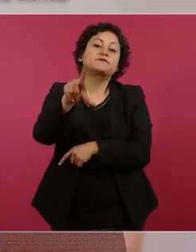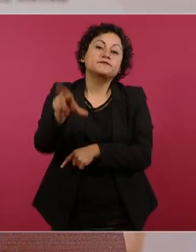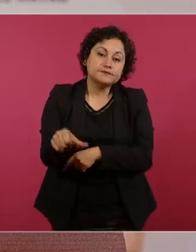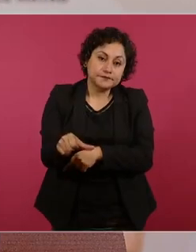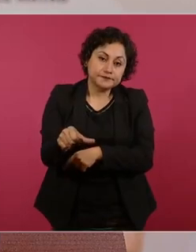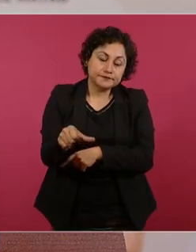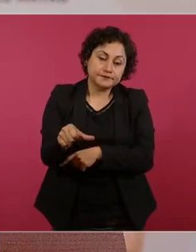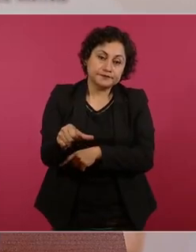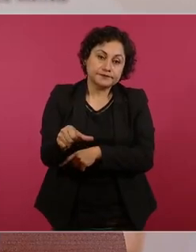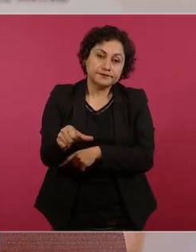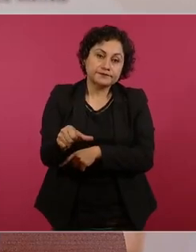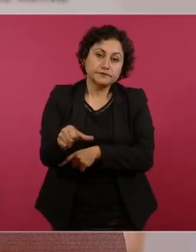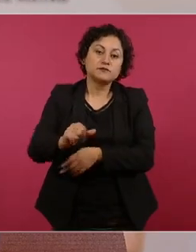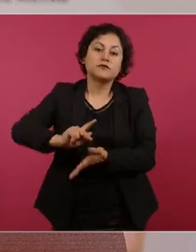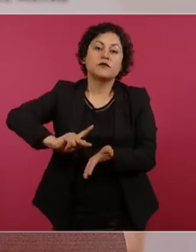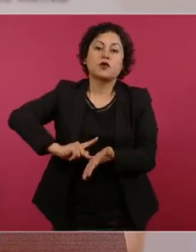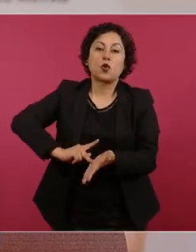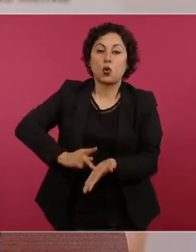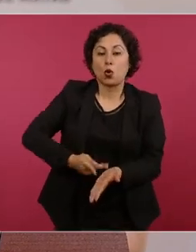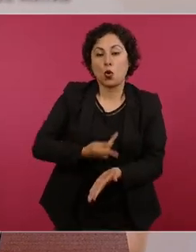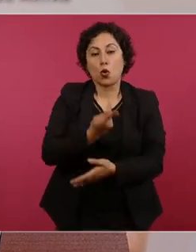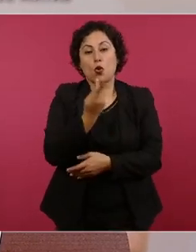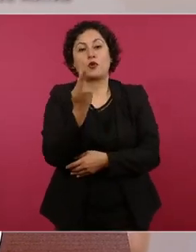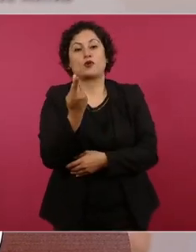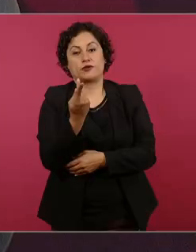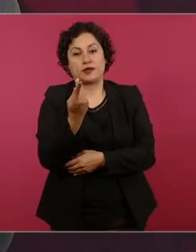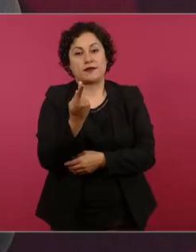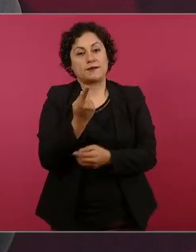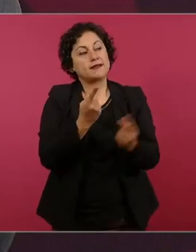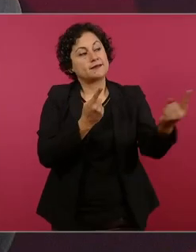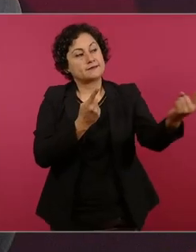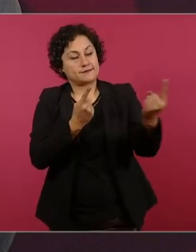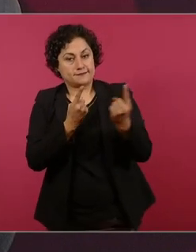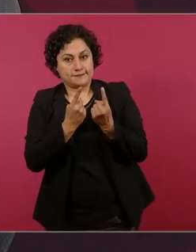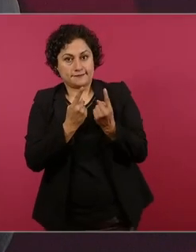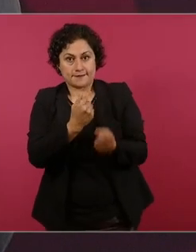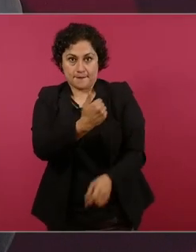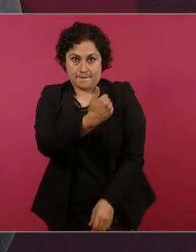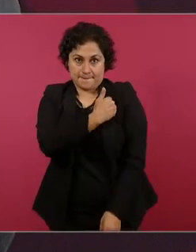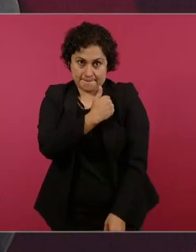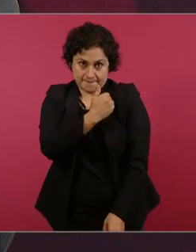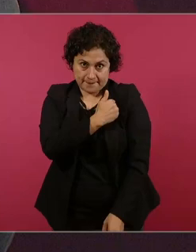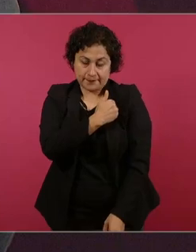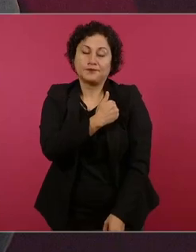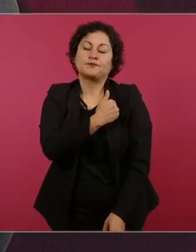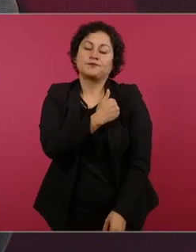me buscó Ricardo entonces